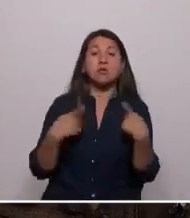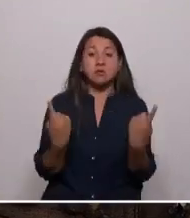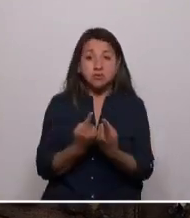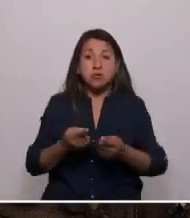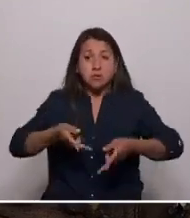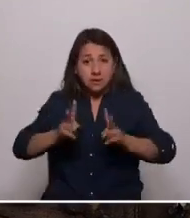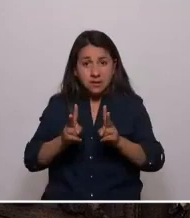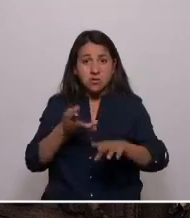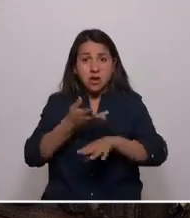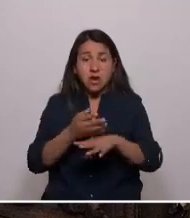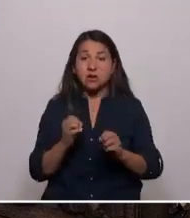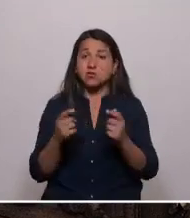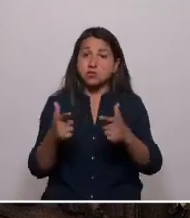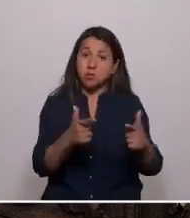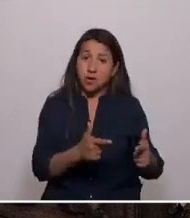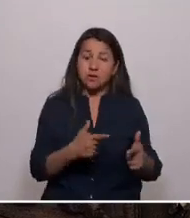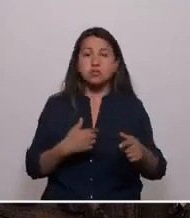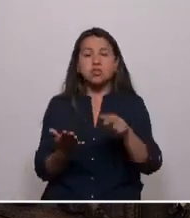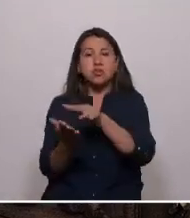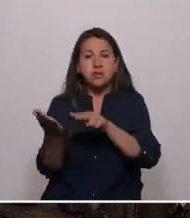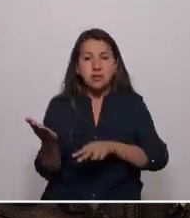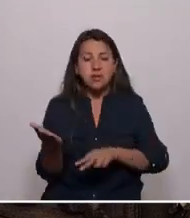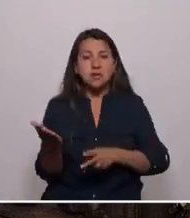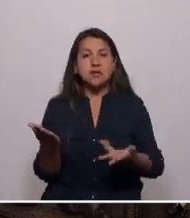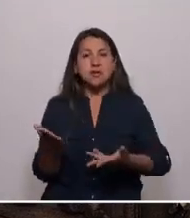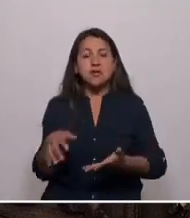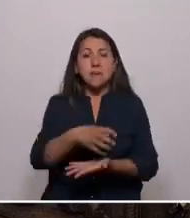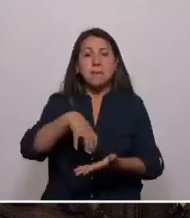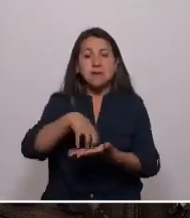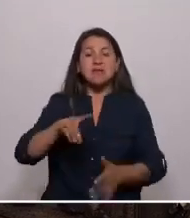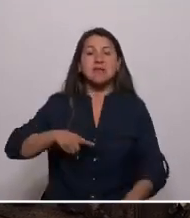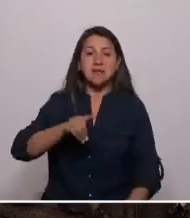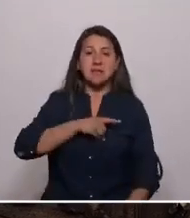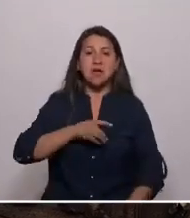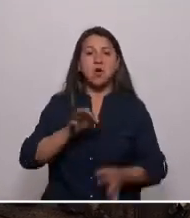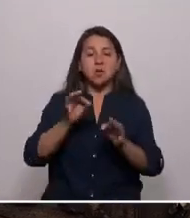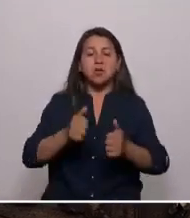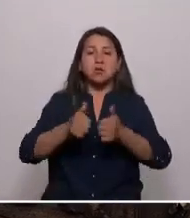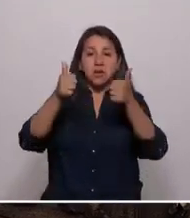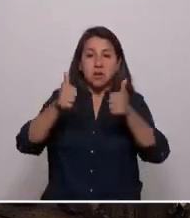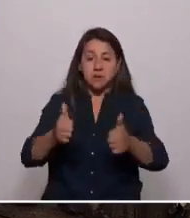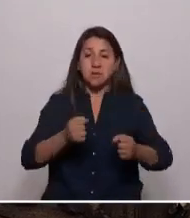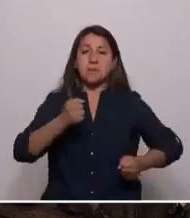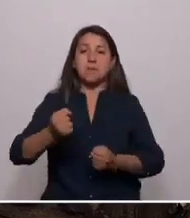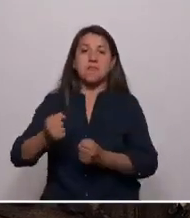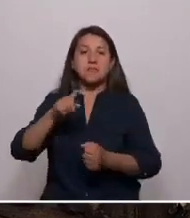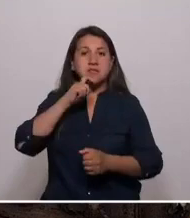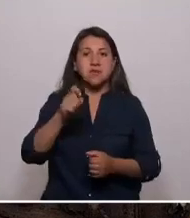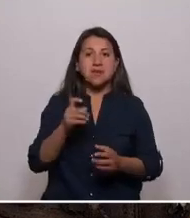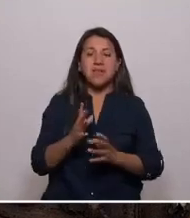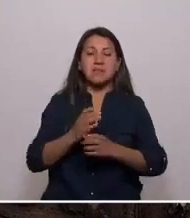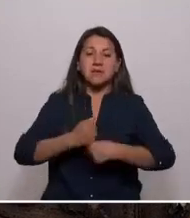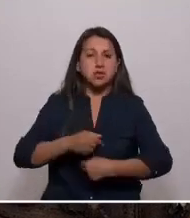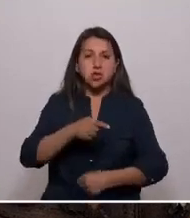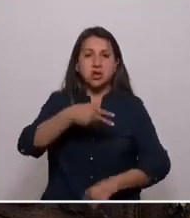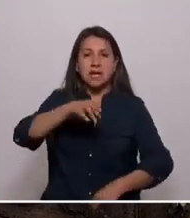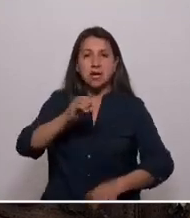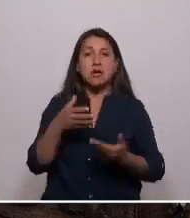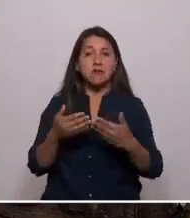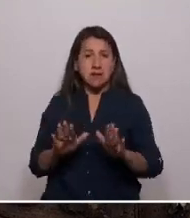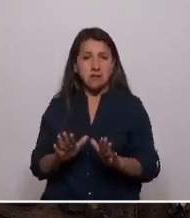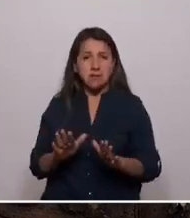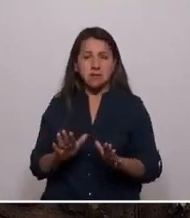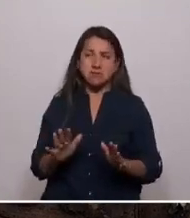son privilegios. Leí en una pared en Plaza Inián plena protesta. No era depresión, era neoliberalismo. Y todo me hizo